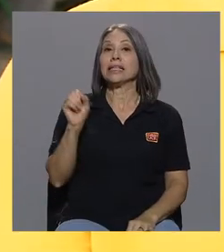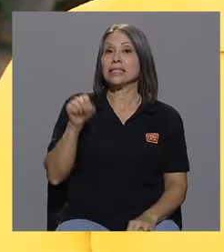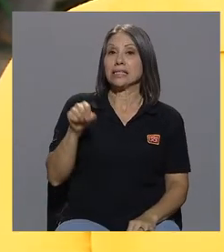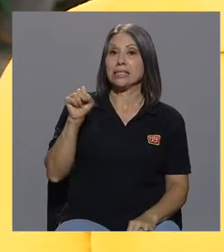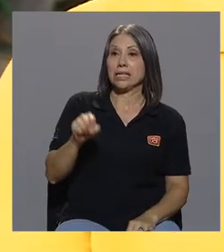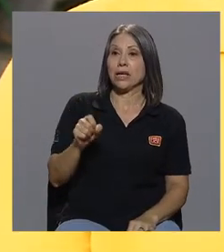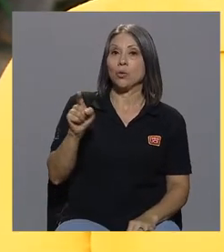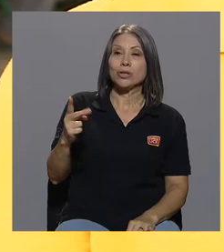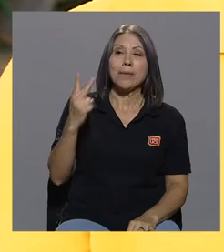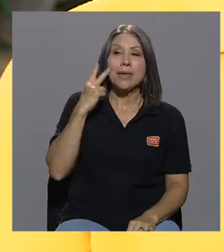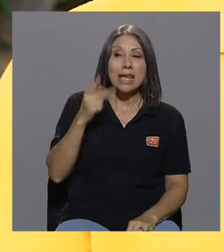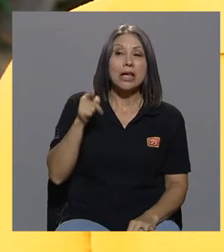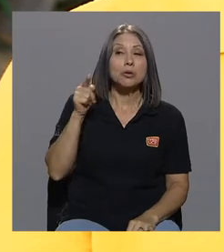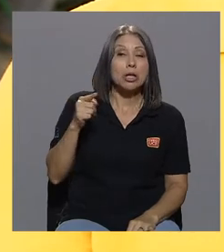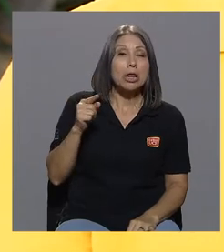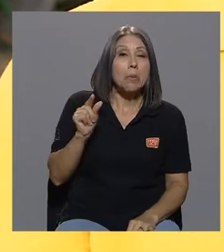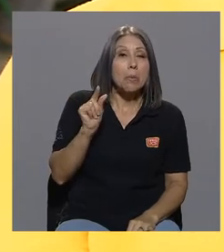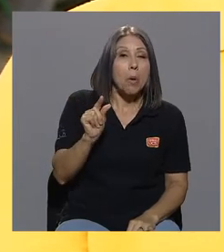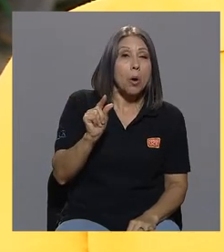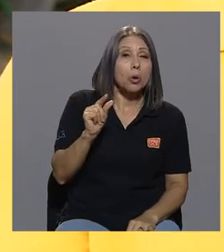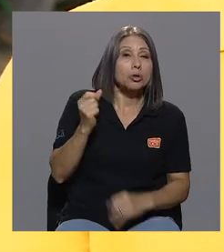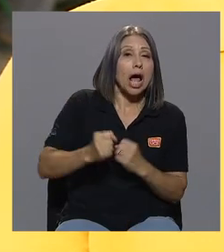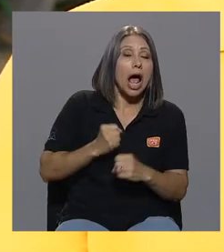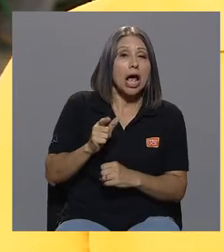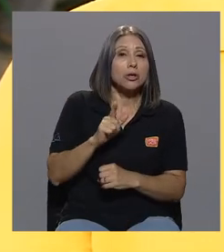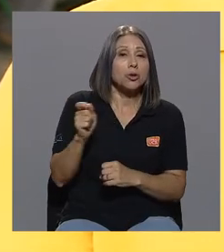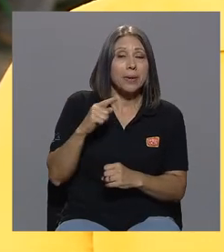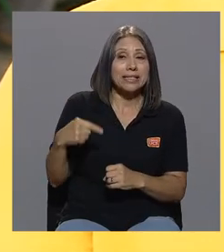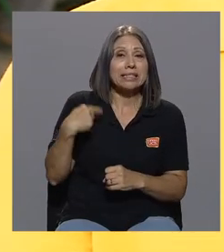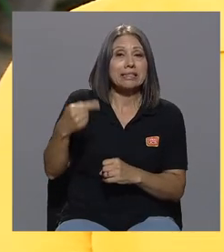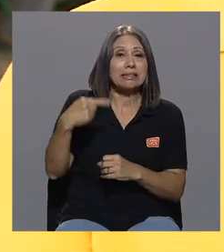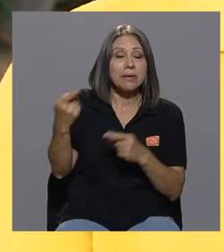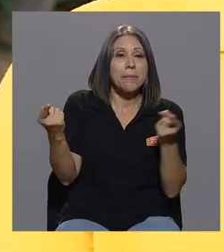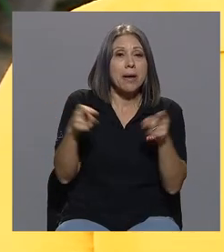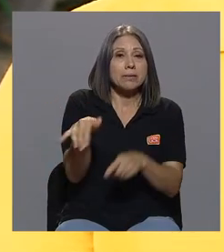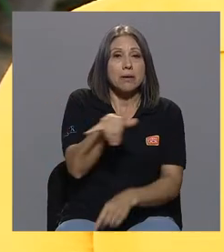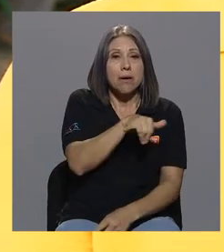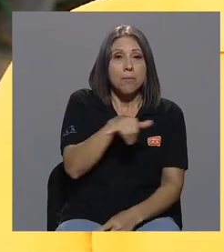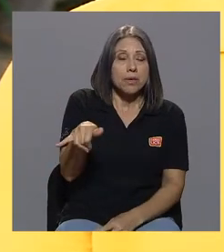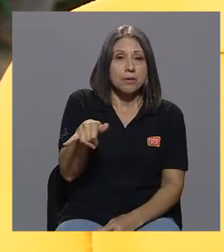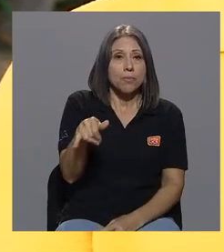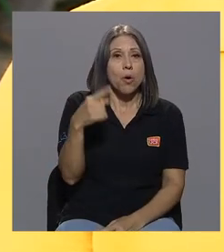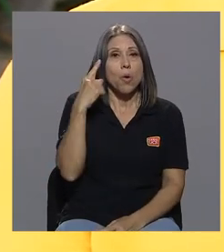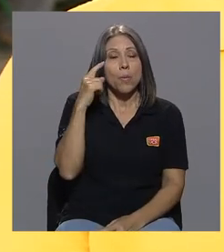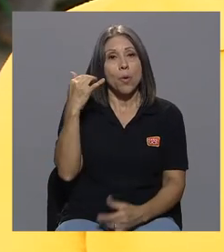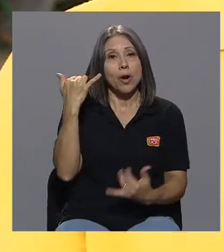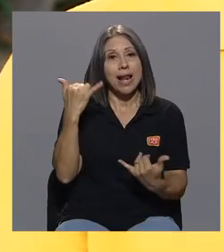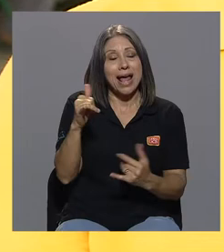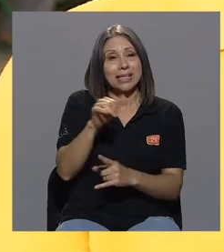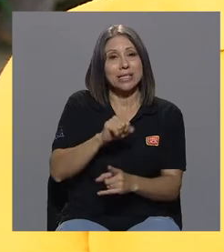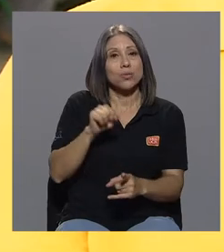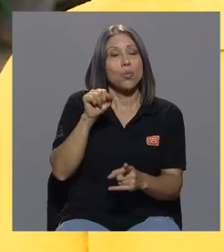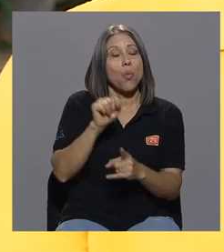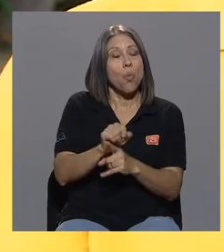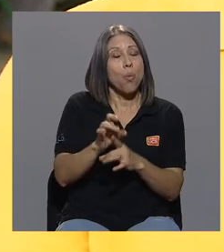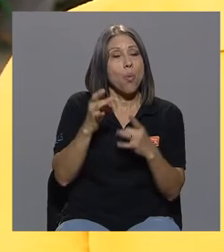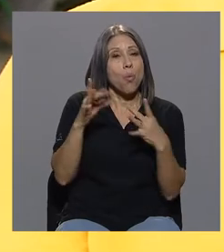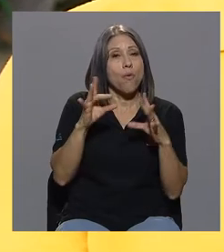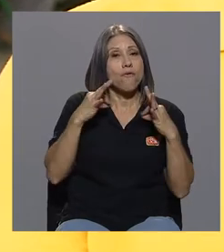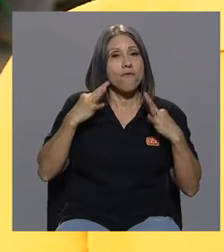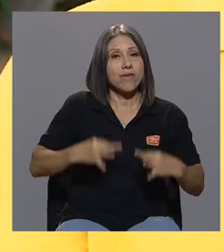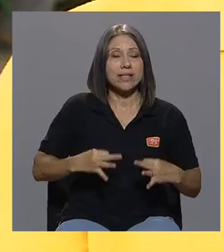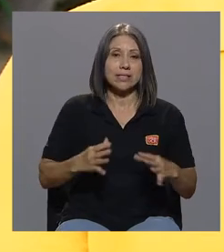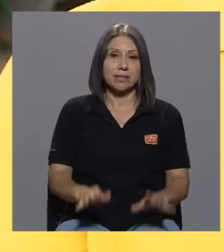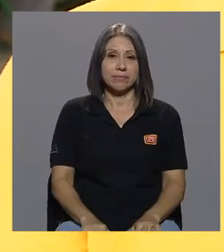unos años o en muy pocos meses. Exactamente. Por el desgaste físico que había caído encima. Exactamente. Don Mario, y